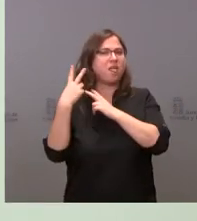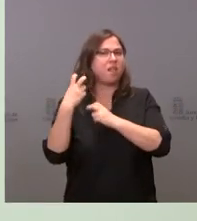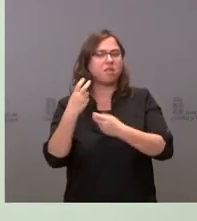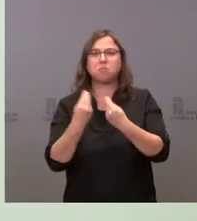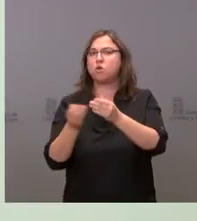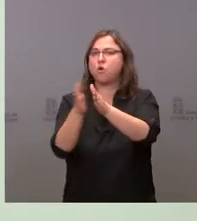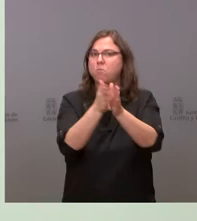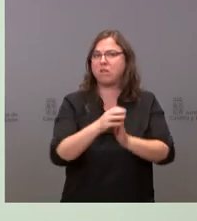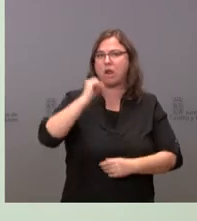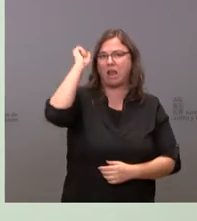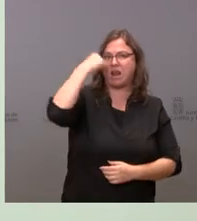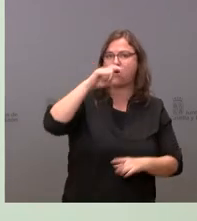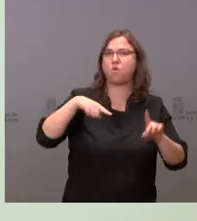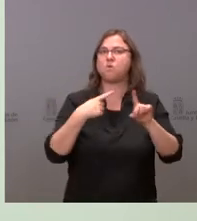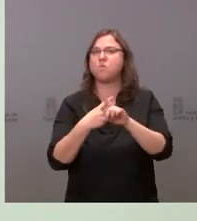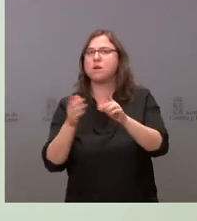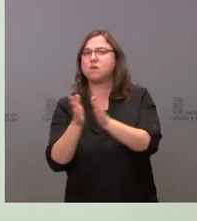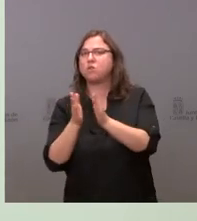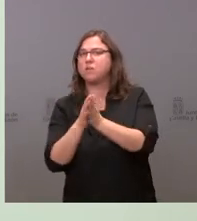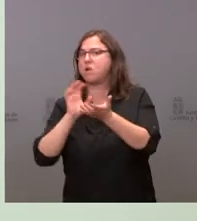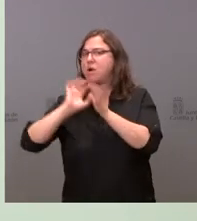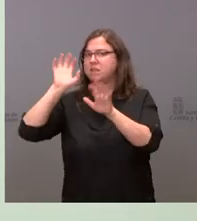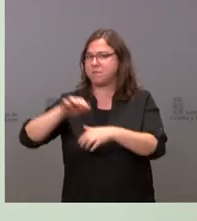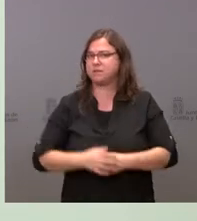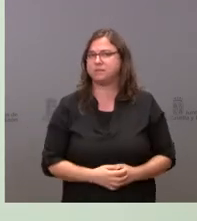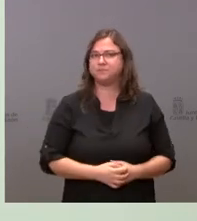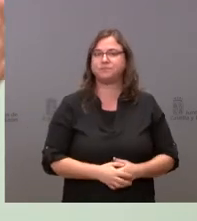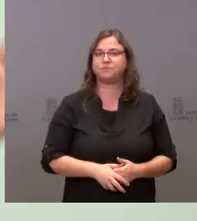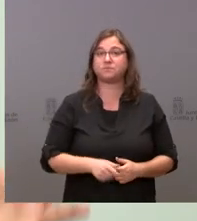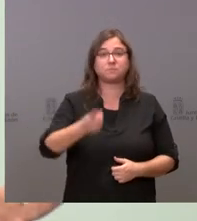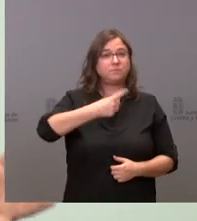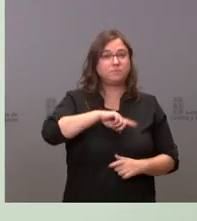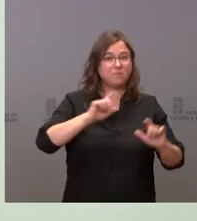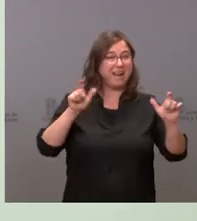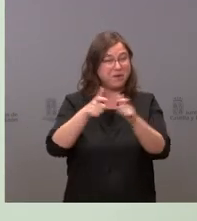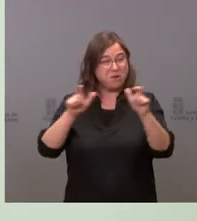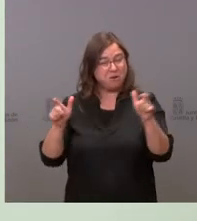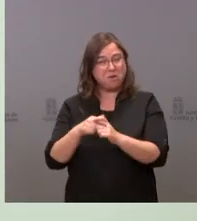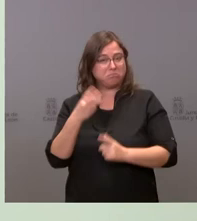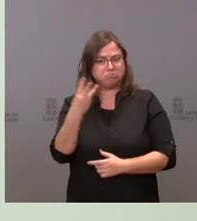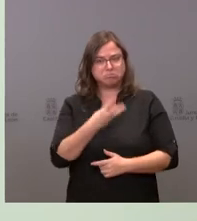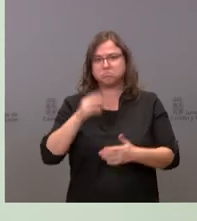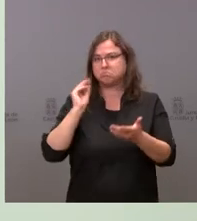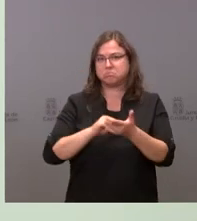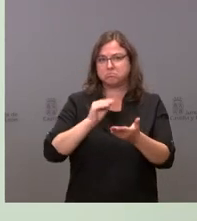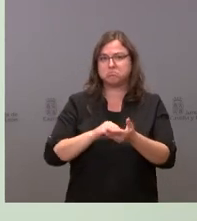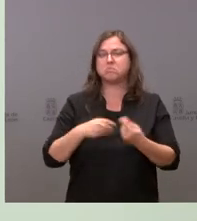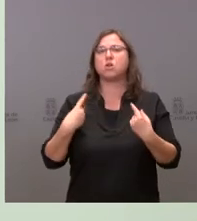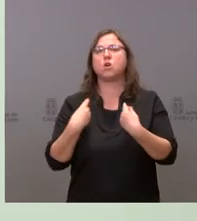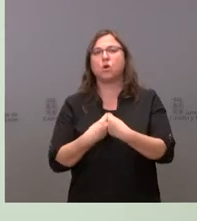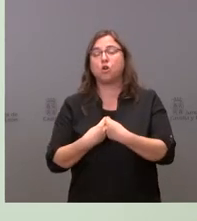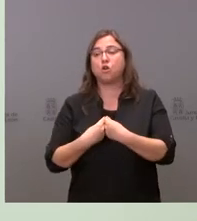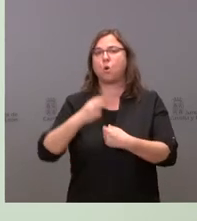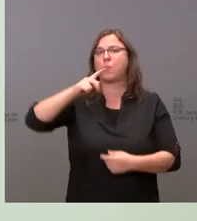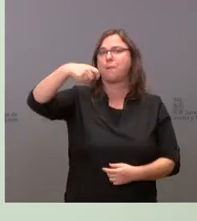colegas de Aragón y de Castilla-La Mancha pero hemos estado reunidos los tres con los miembros con los